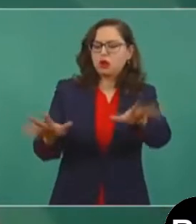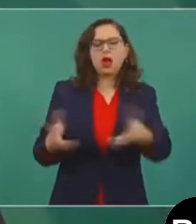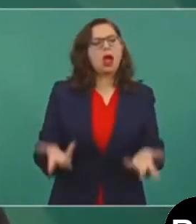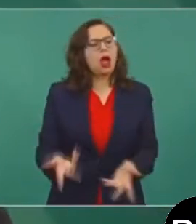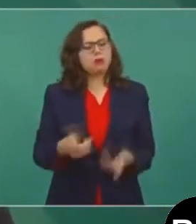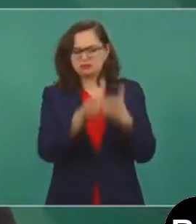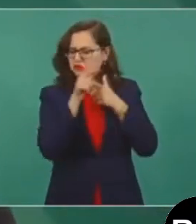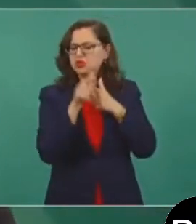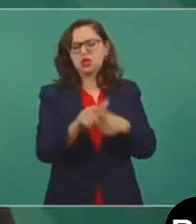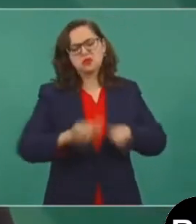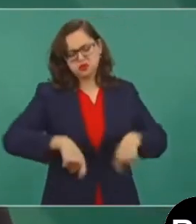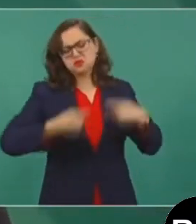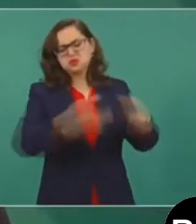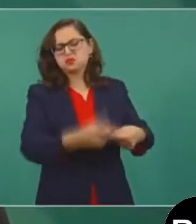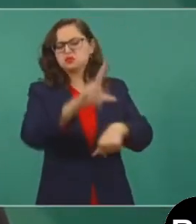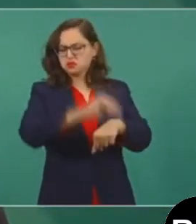refrendamos la concesión.